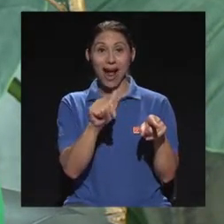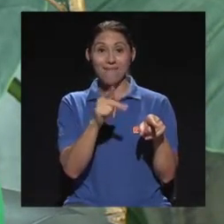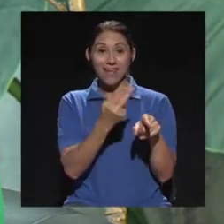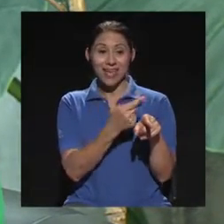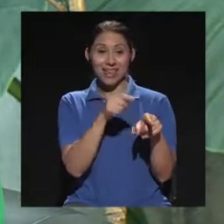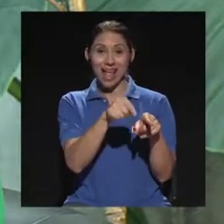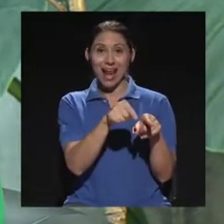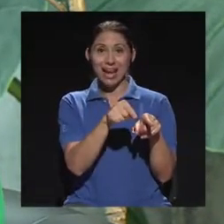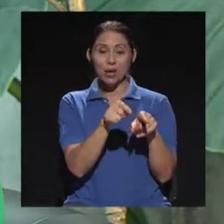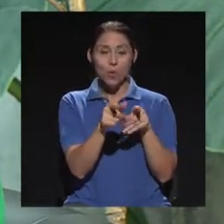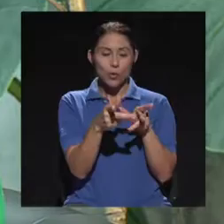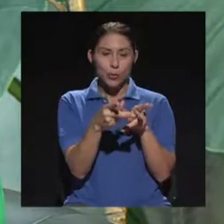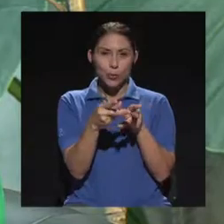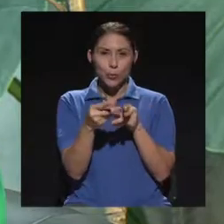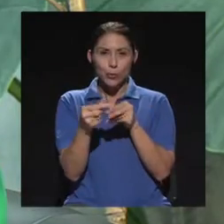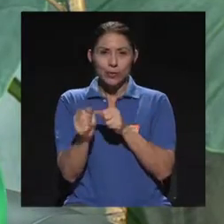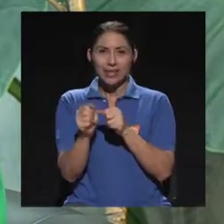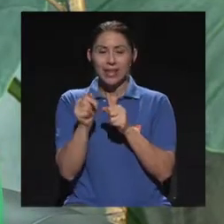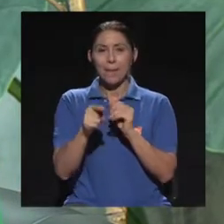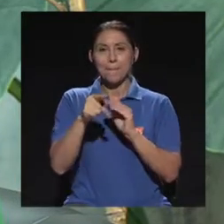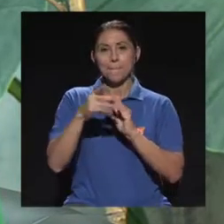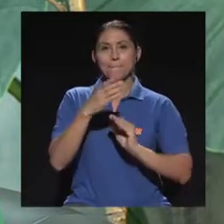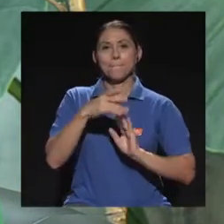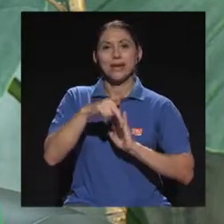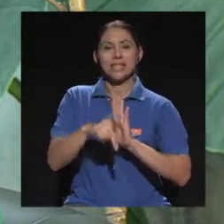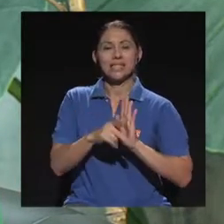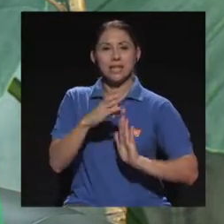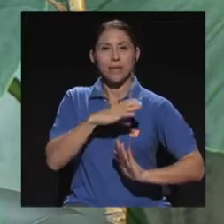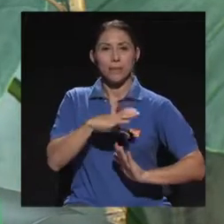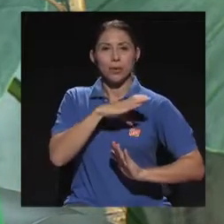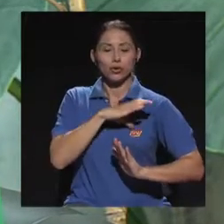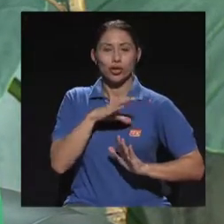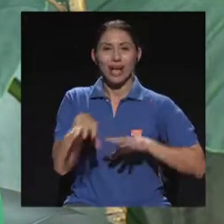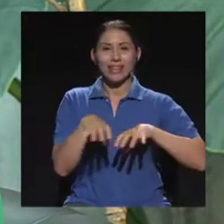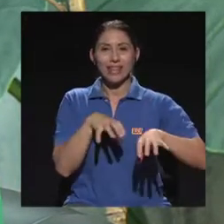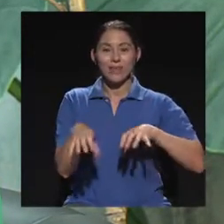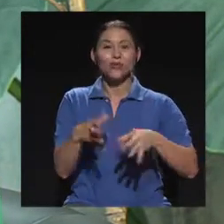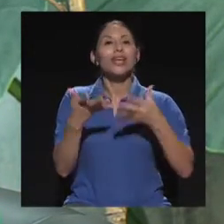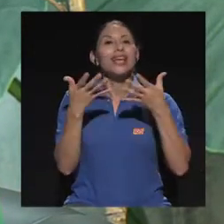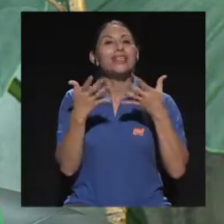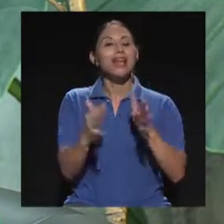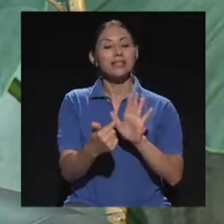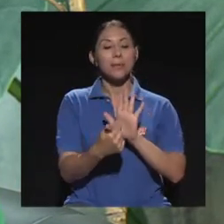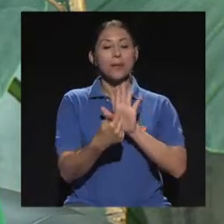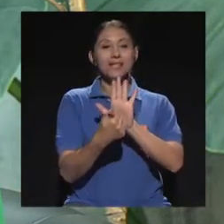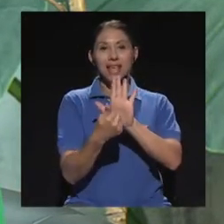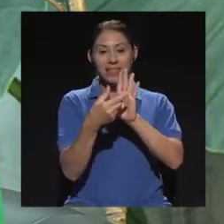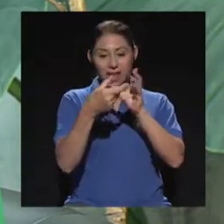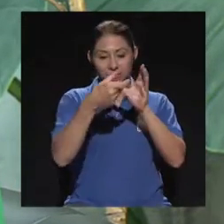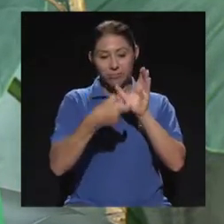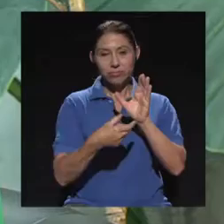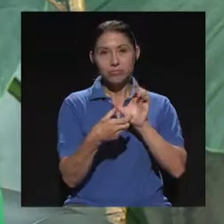haciendo una extracción de estos principios activos, entonces ya se presentan en forma de un producto